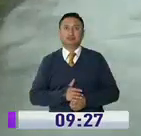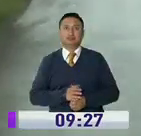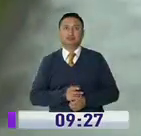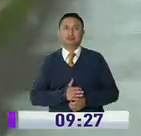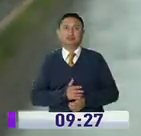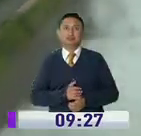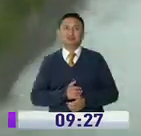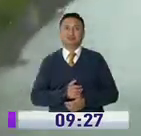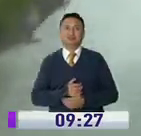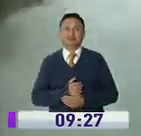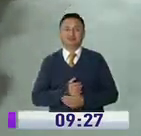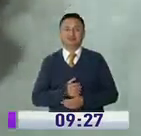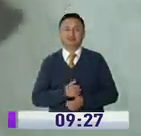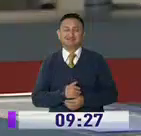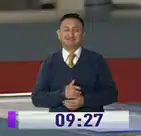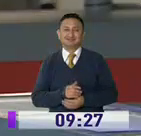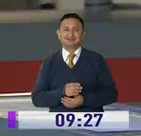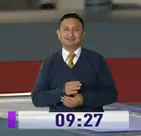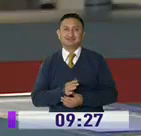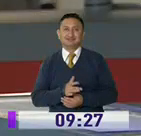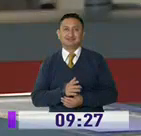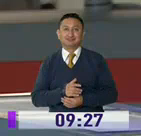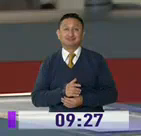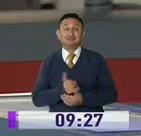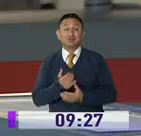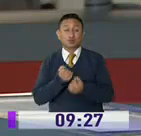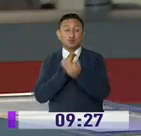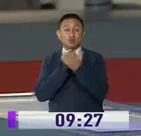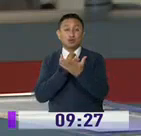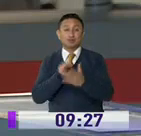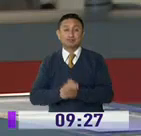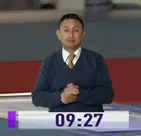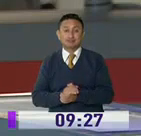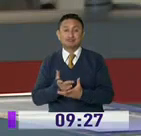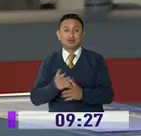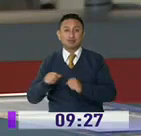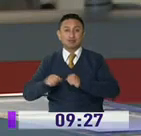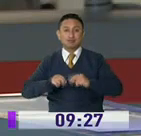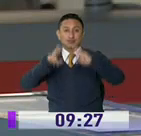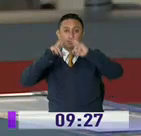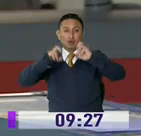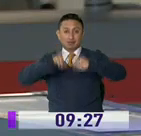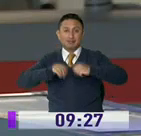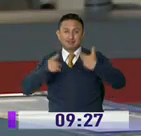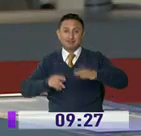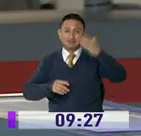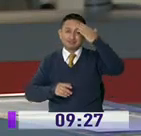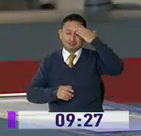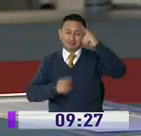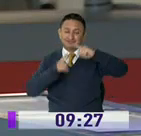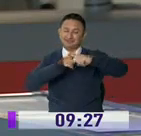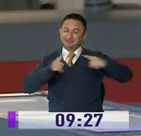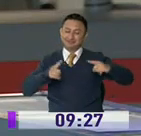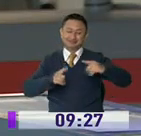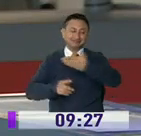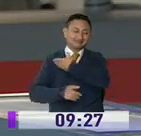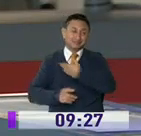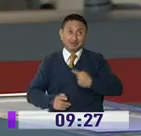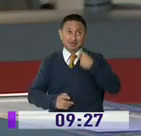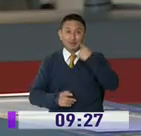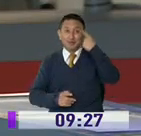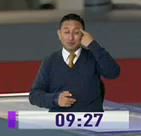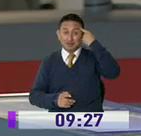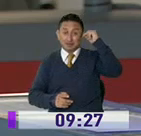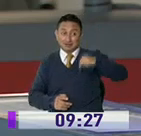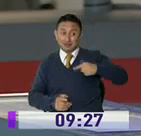Informó Javier Rosero. Vamos a contarles ahora que labores de inteligencia habrían determinado que el expresidente Rafael Correa Delgado